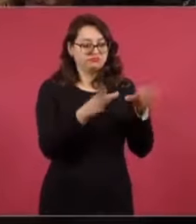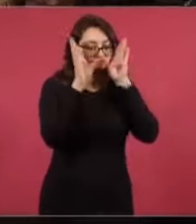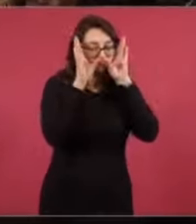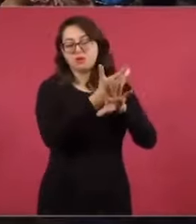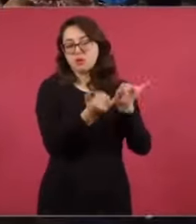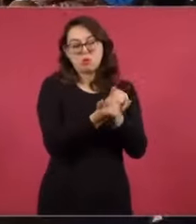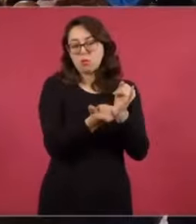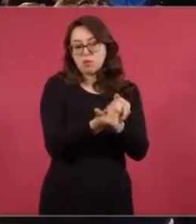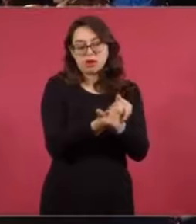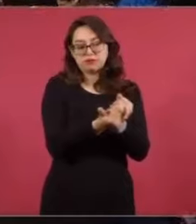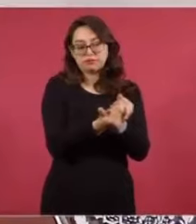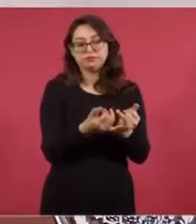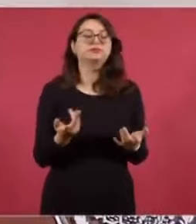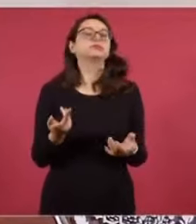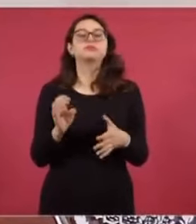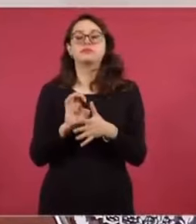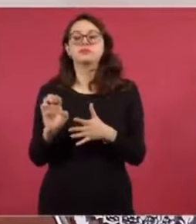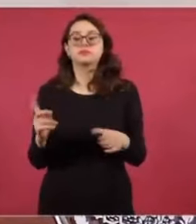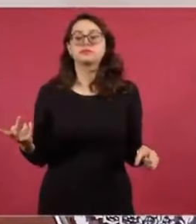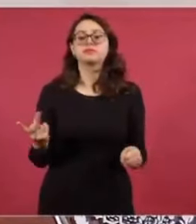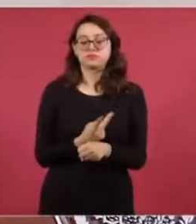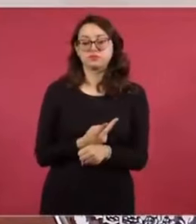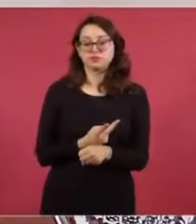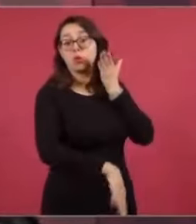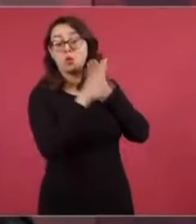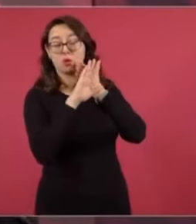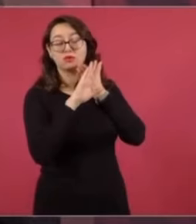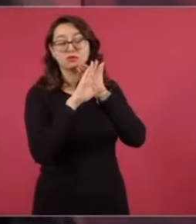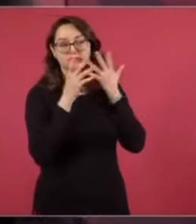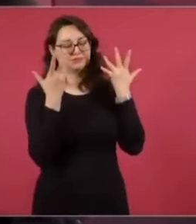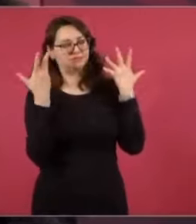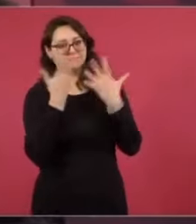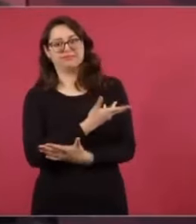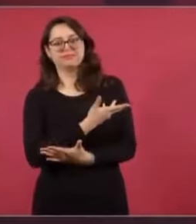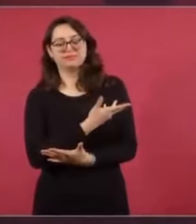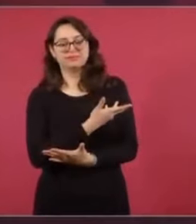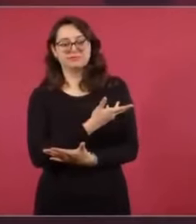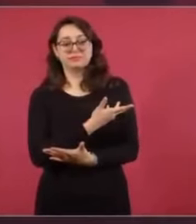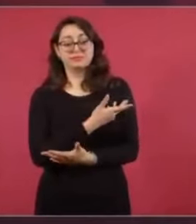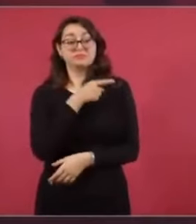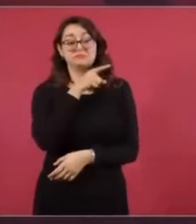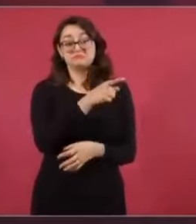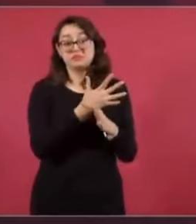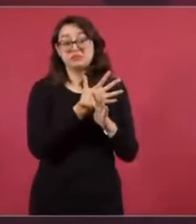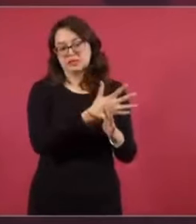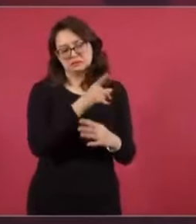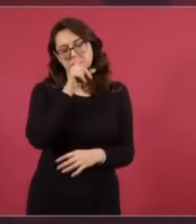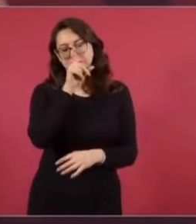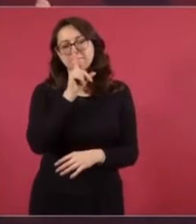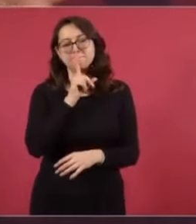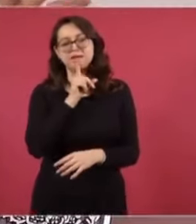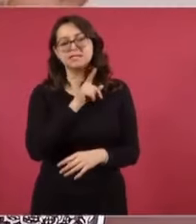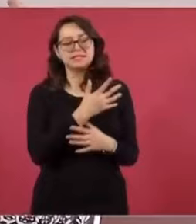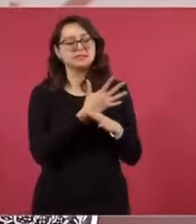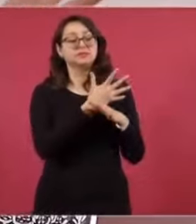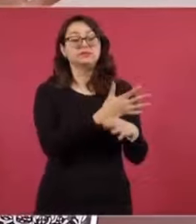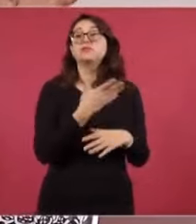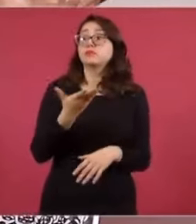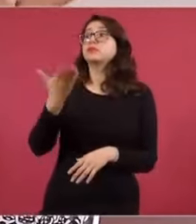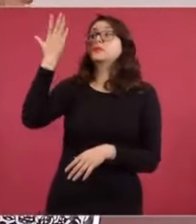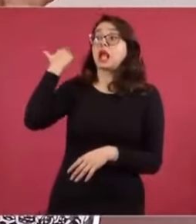así el New York Times y todos. De repente sale un reportaje con la falsedad de que nos dieron dinero